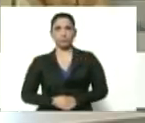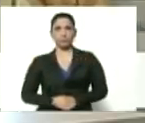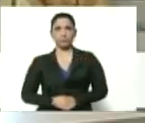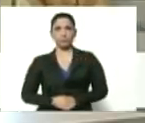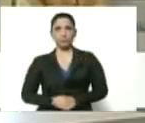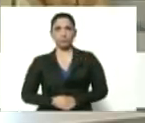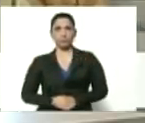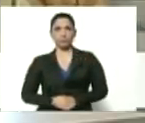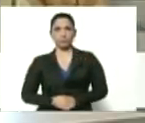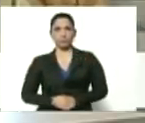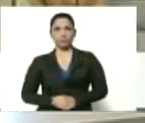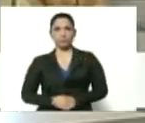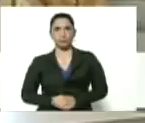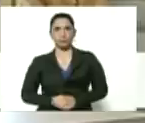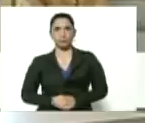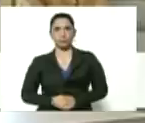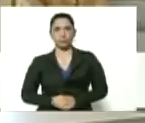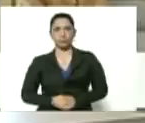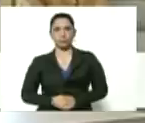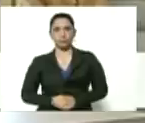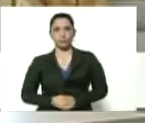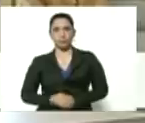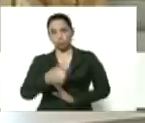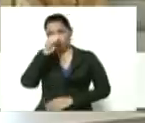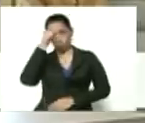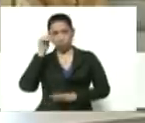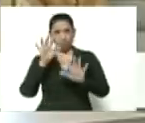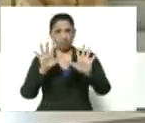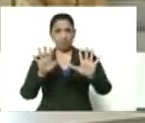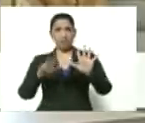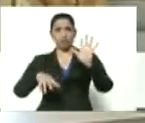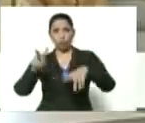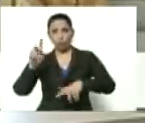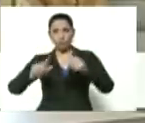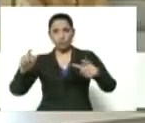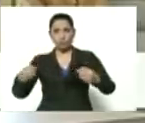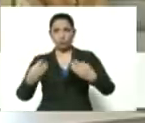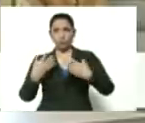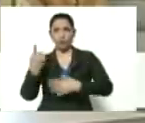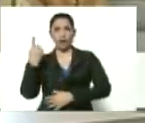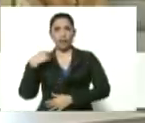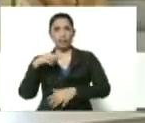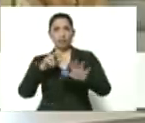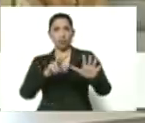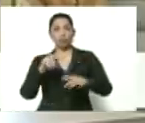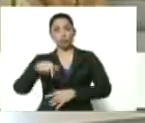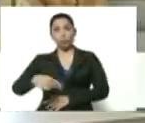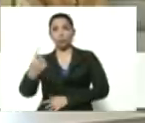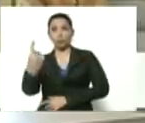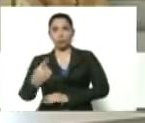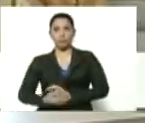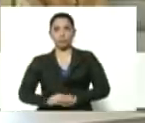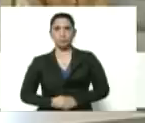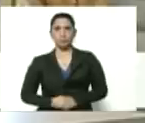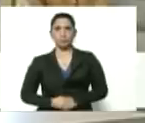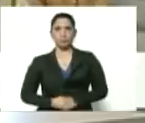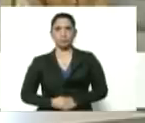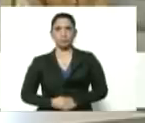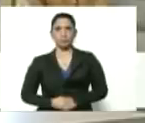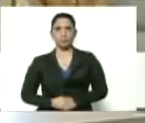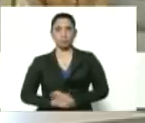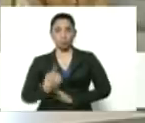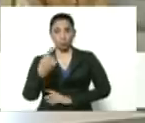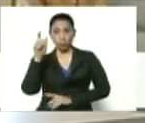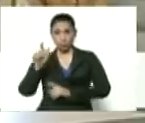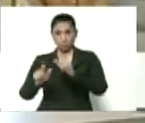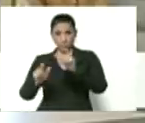El día de la madre, el domingo 10 de mayo, tuvimos 12 casos. Ayer 8 y tuvimos un solo caso. Un